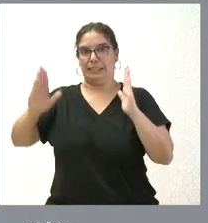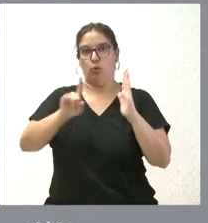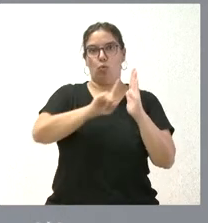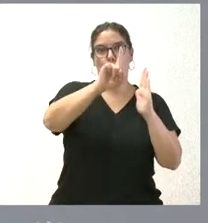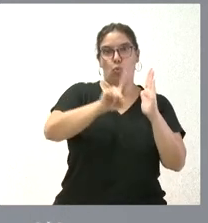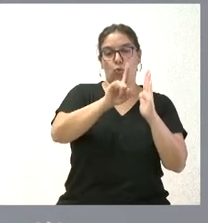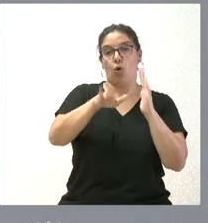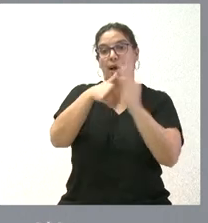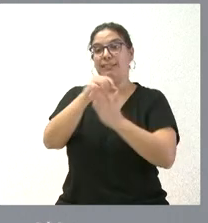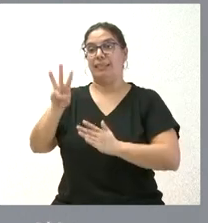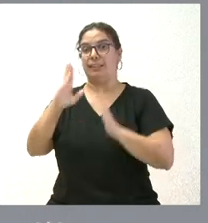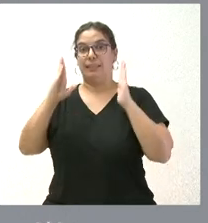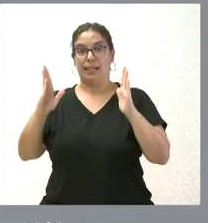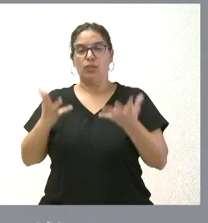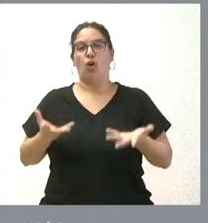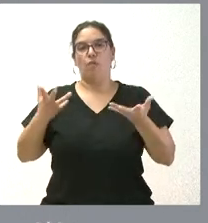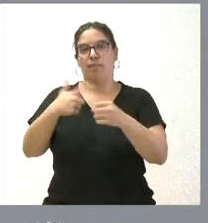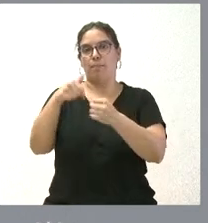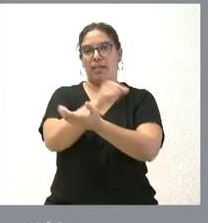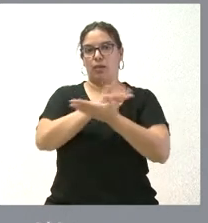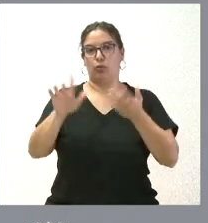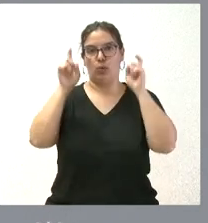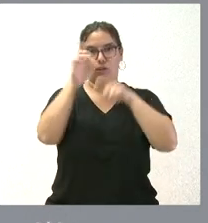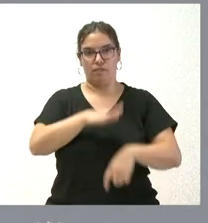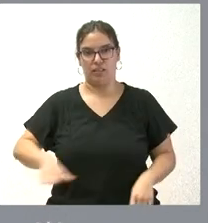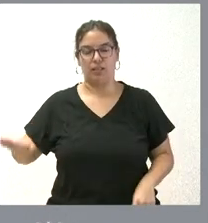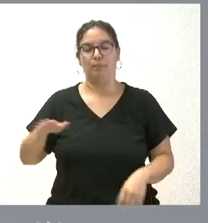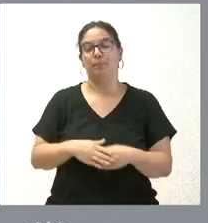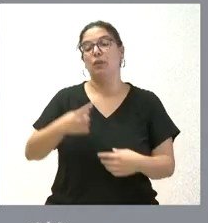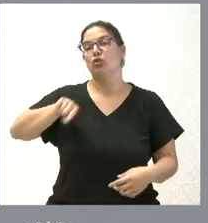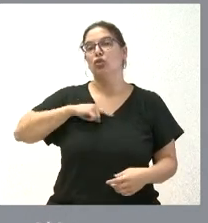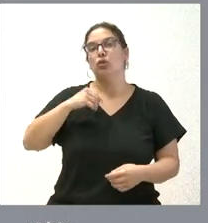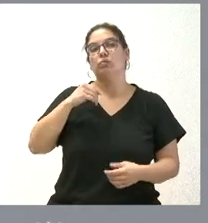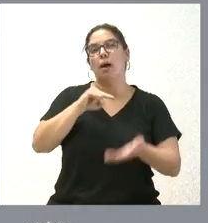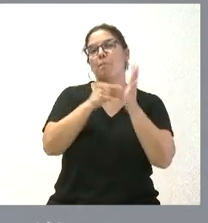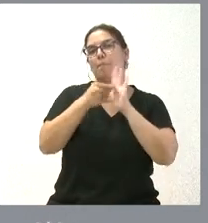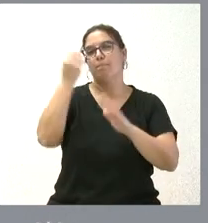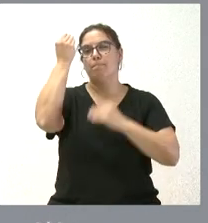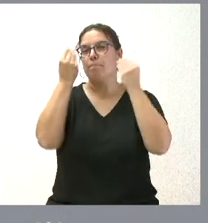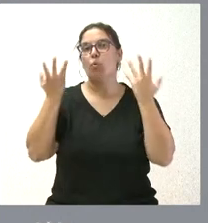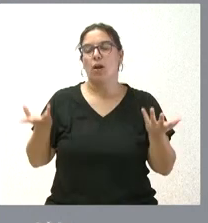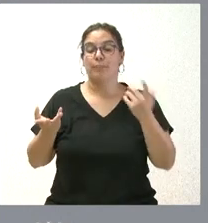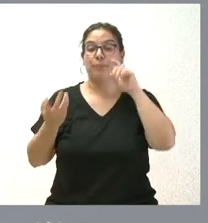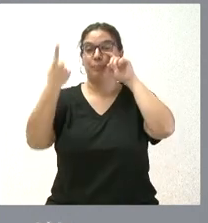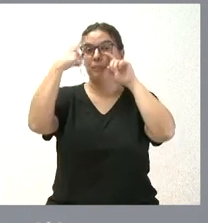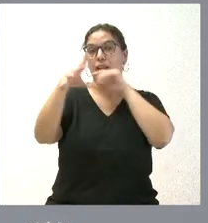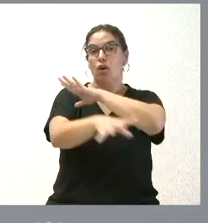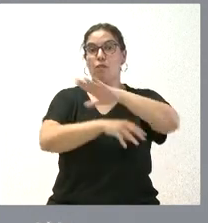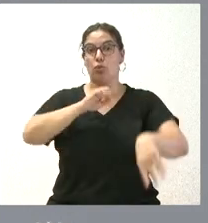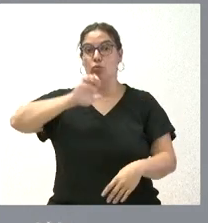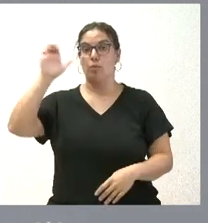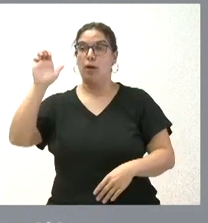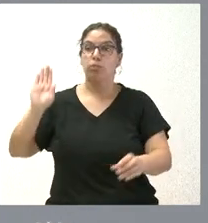niños de uno a tres años tienen esta oferta. ¿Cuál era el planteamiento que teníamos nosotros? Saben ustedes que estos fondos europeos llegaban